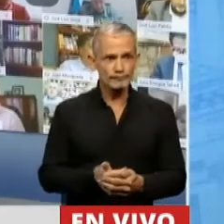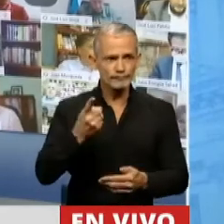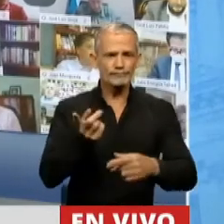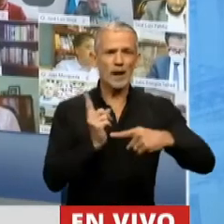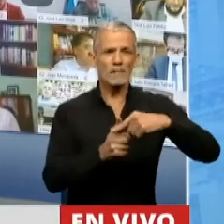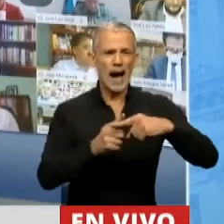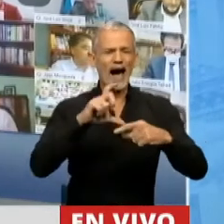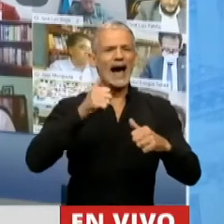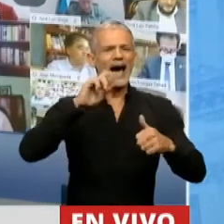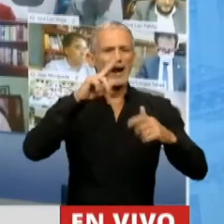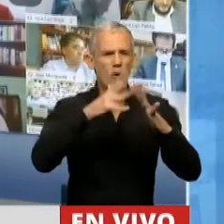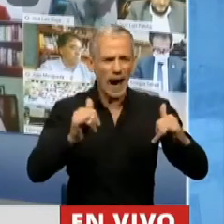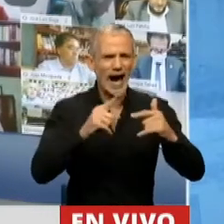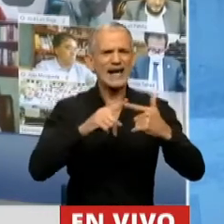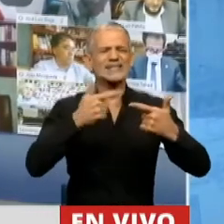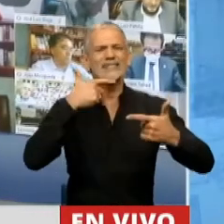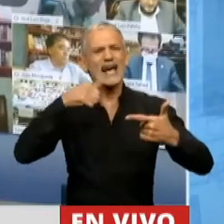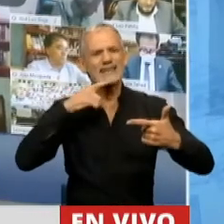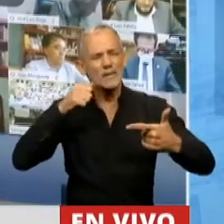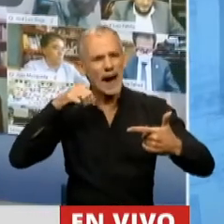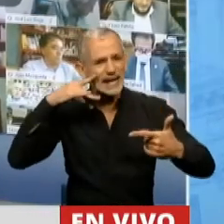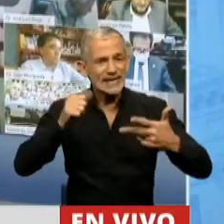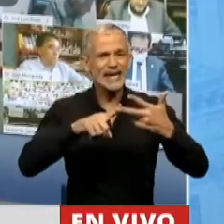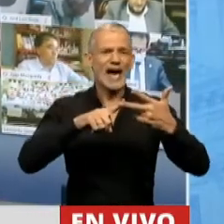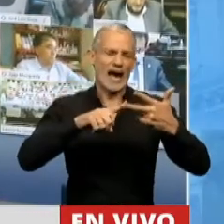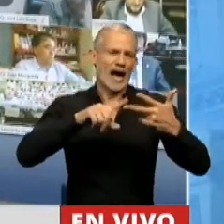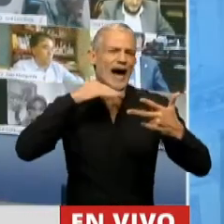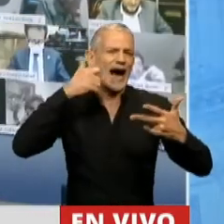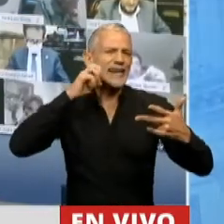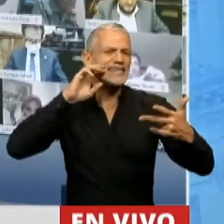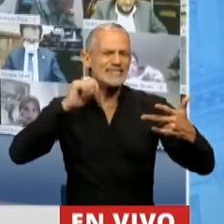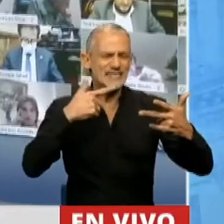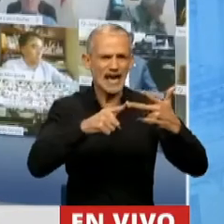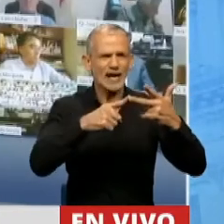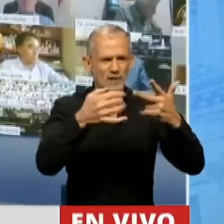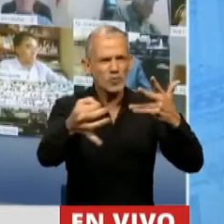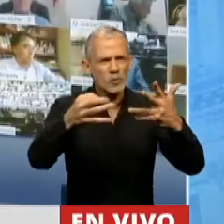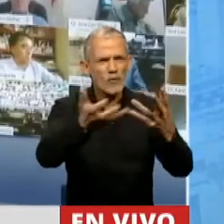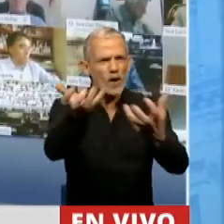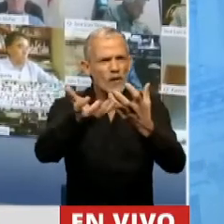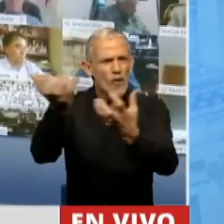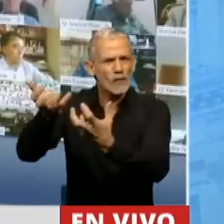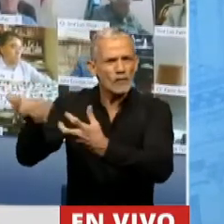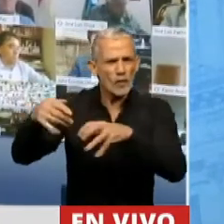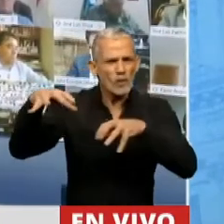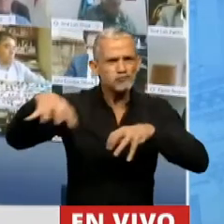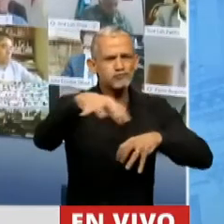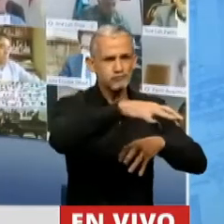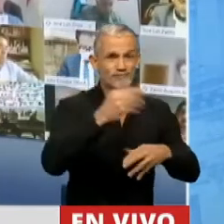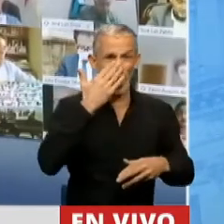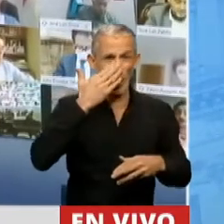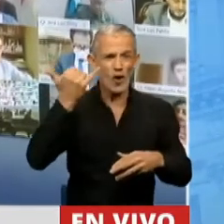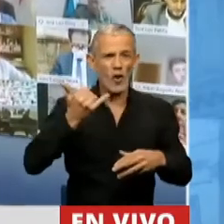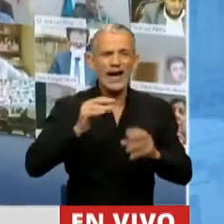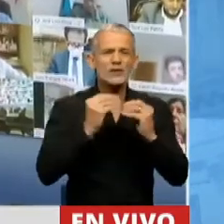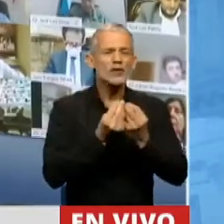suma Carlos Paz, a que se suma Santa María, Las Jarillas y tantos otros frentes de incendios. Córdoba tiene